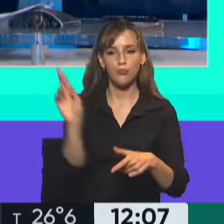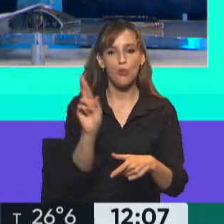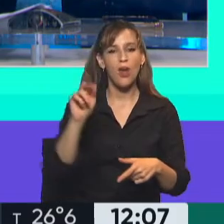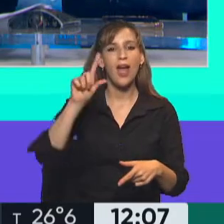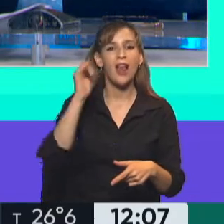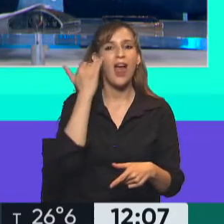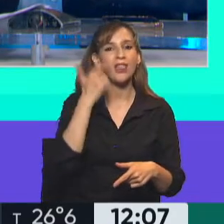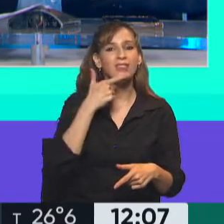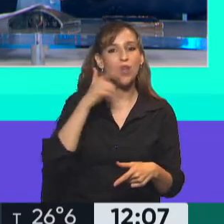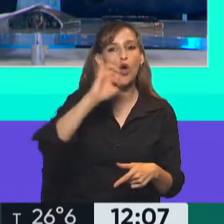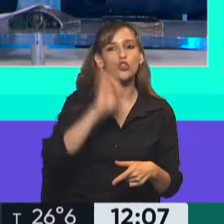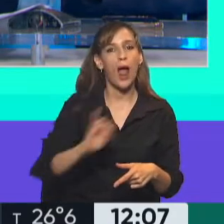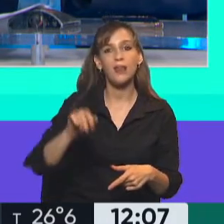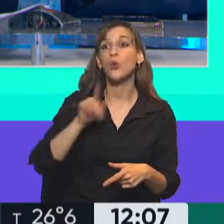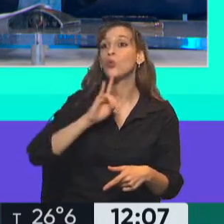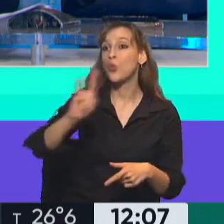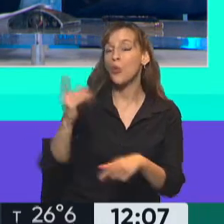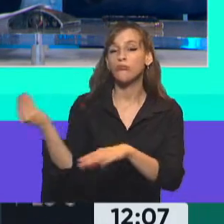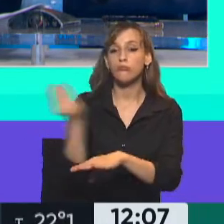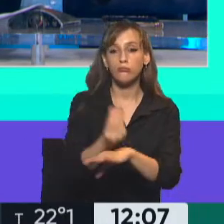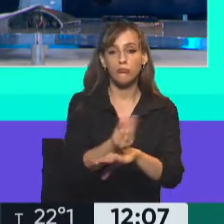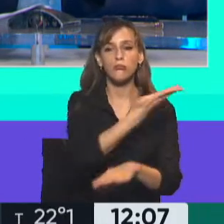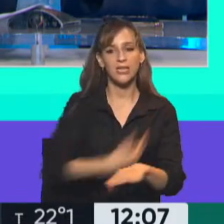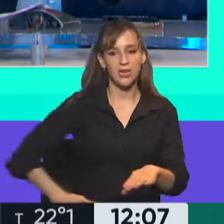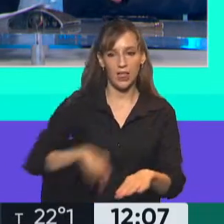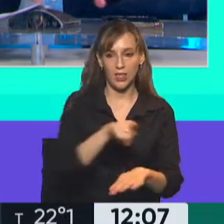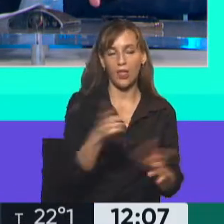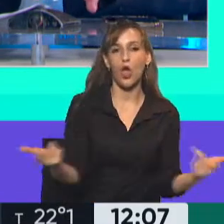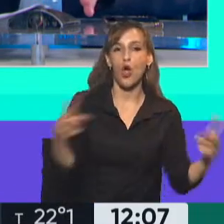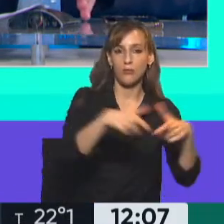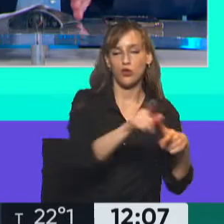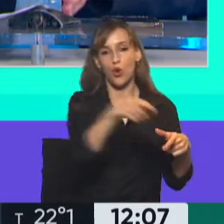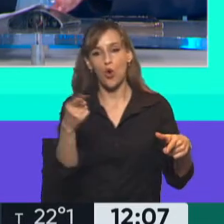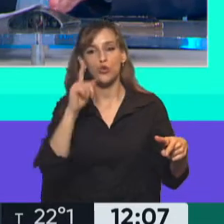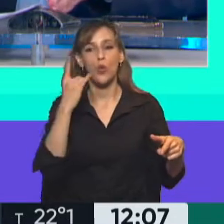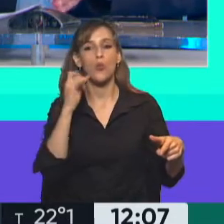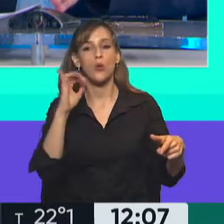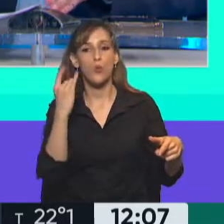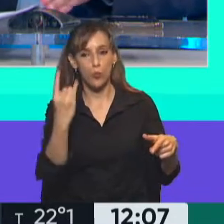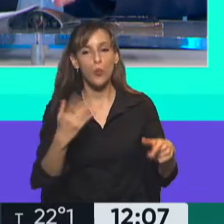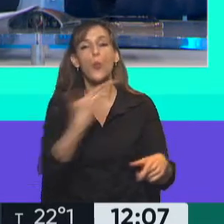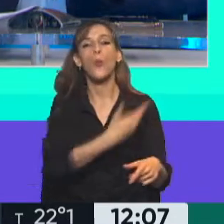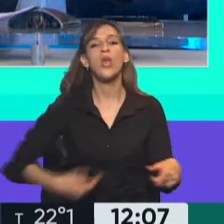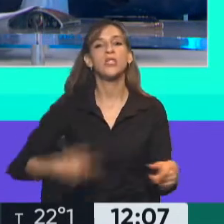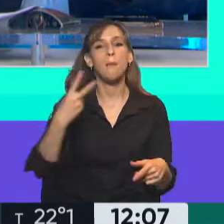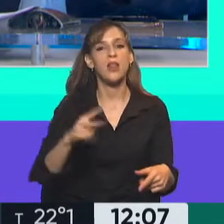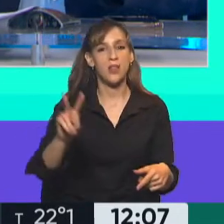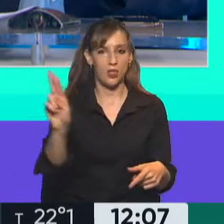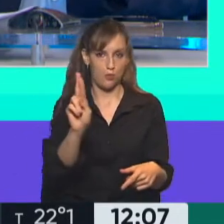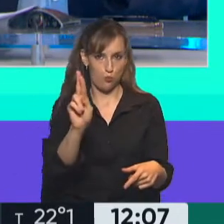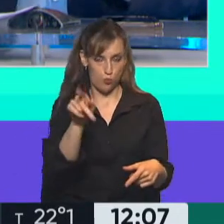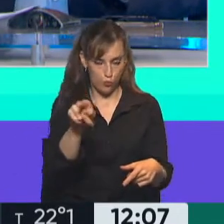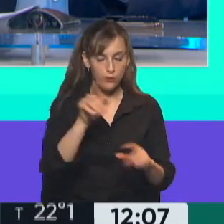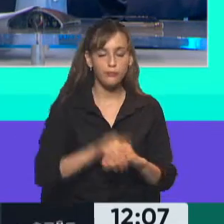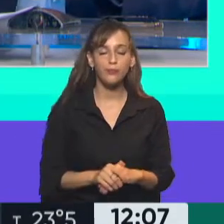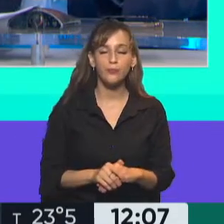PRO, como presidenta de la comisión, y a Silvina García Larraguro como vicepresidenta de la Comisión de Medio Ambiente. Y posteriormente,